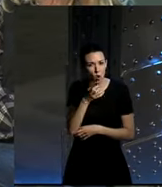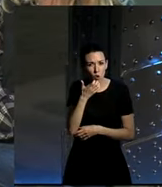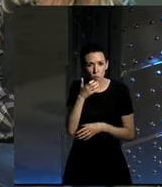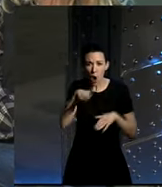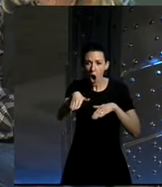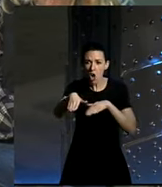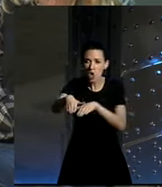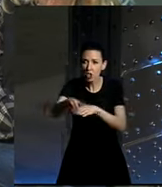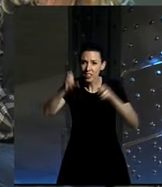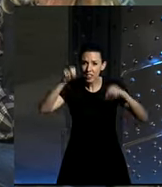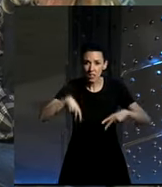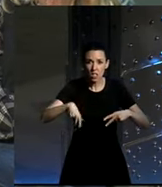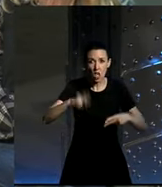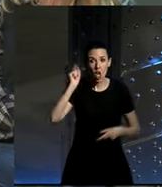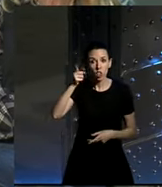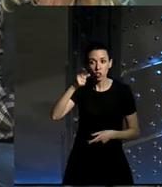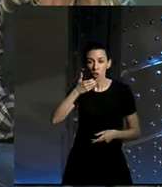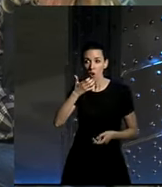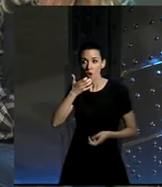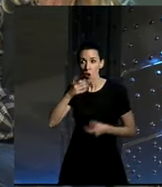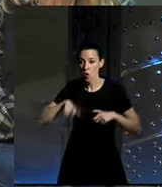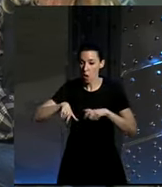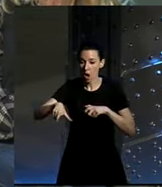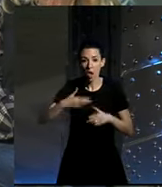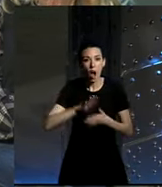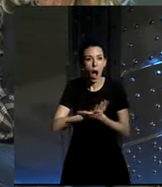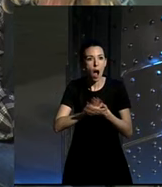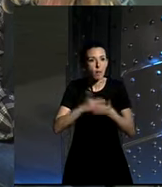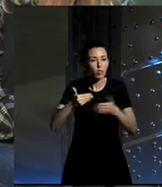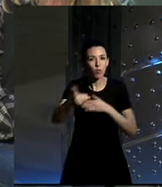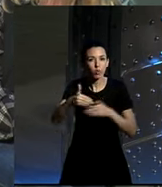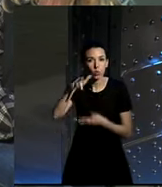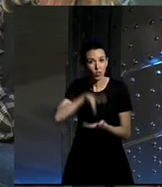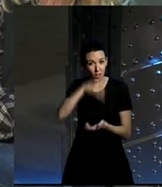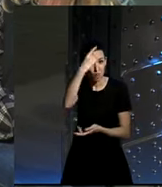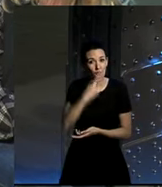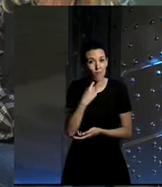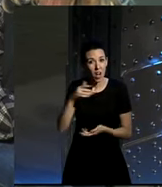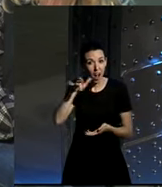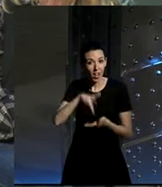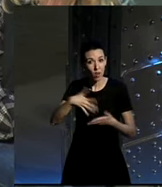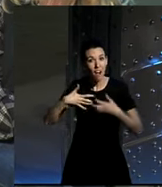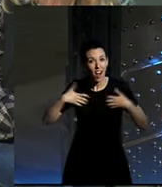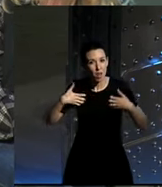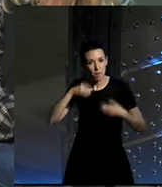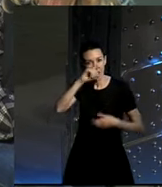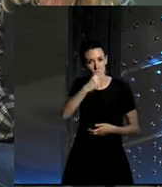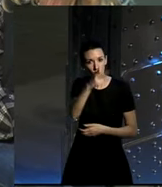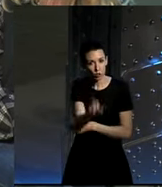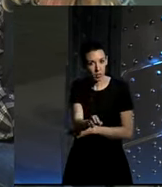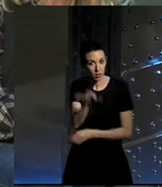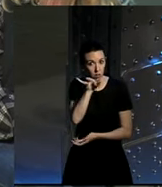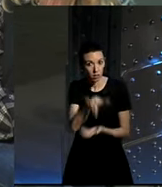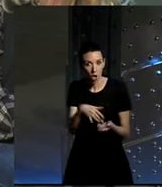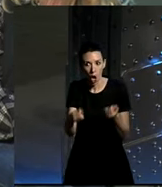coches? o si estuviéramos por la calzada y de repente estamos hablando del futuro y habéis puesto unas imágenes de la Gran Vía los años 20 cuando no